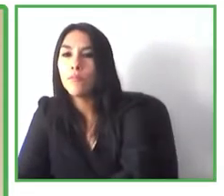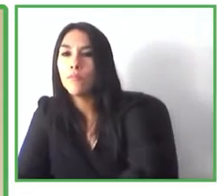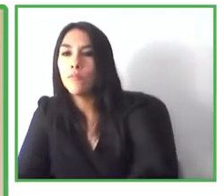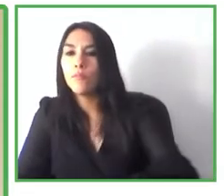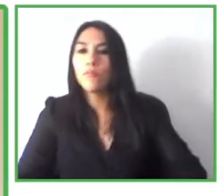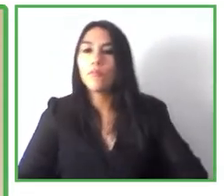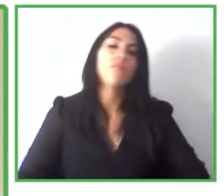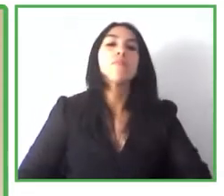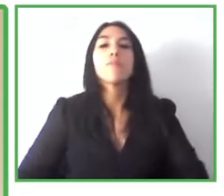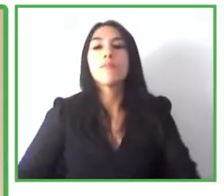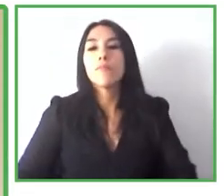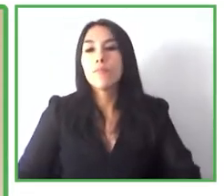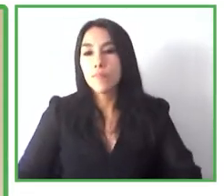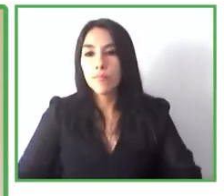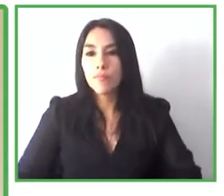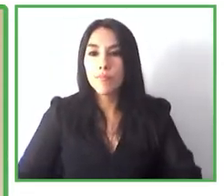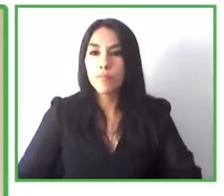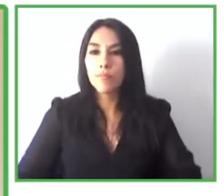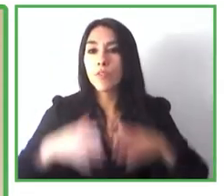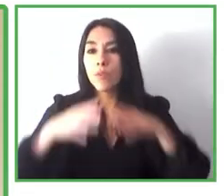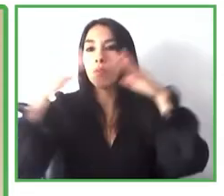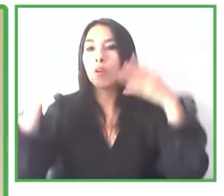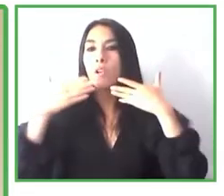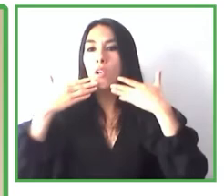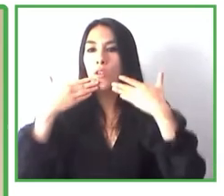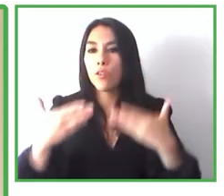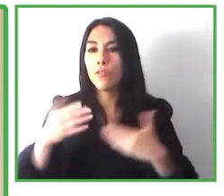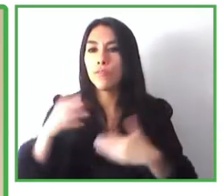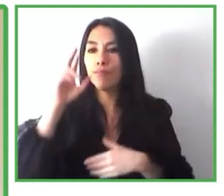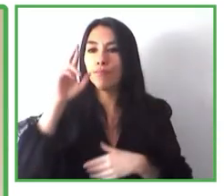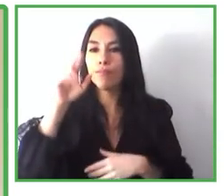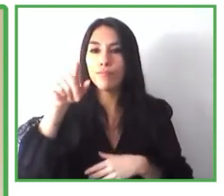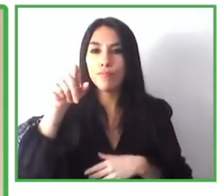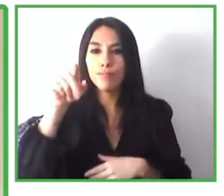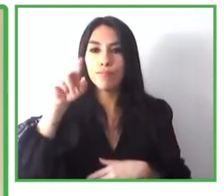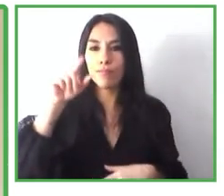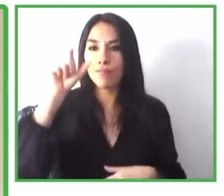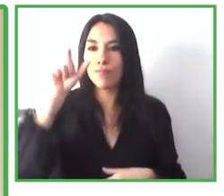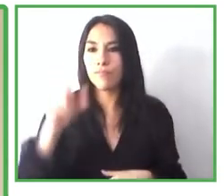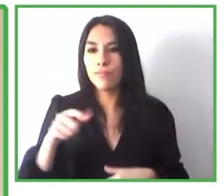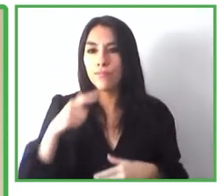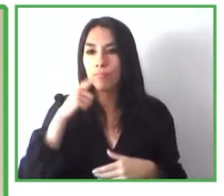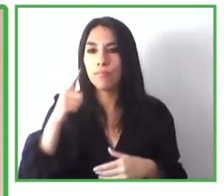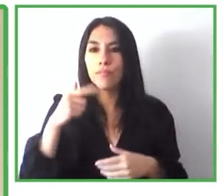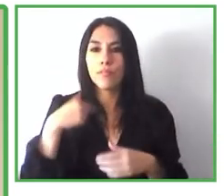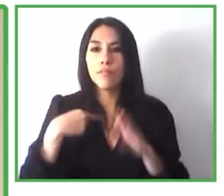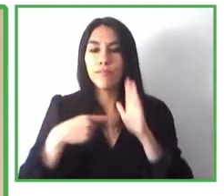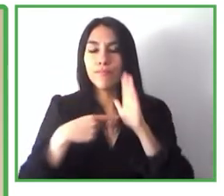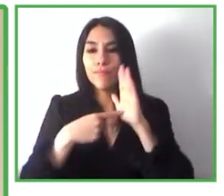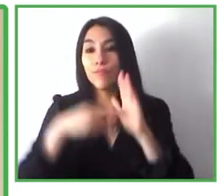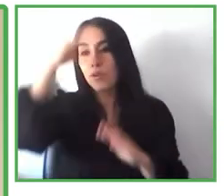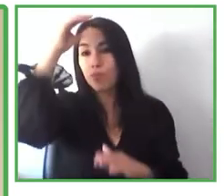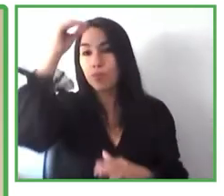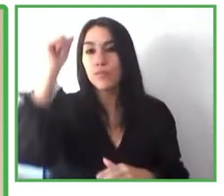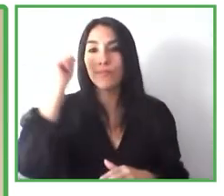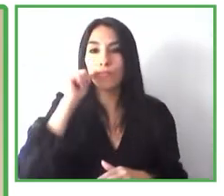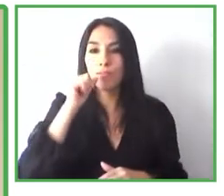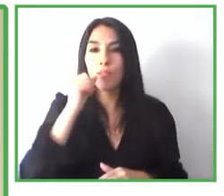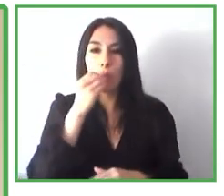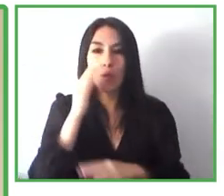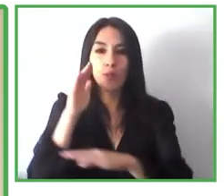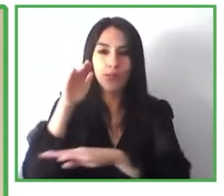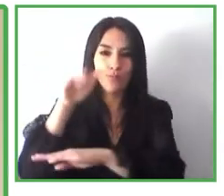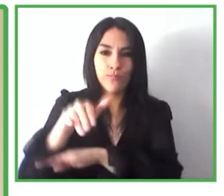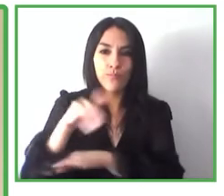muchas gracias Ricardo buenos días a todos todas buenas tardes desde España en primer lugar agradecer a la fundación Descúbreme por vuestra invitación